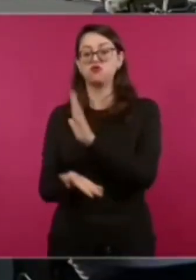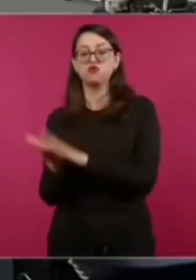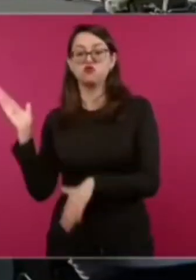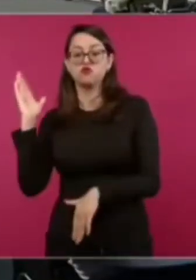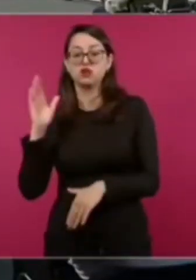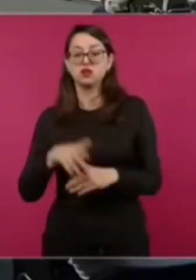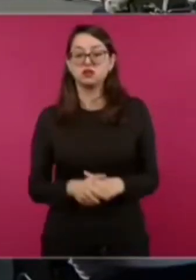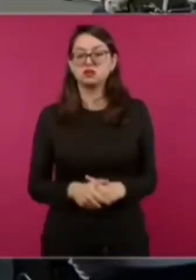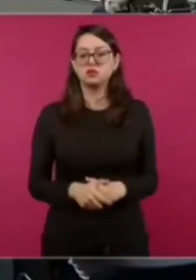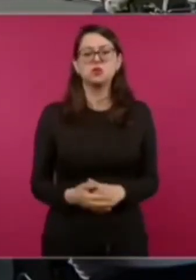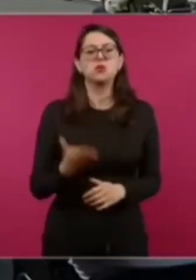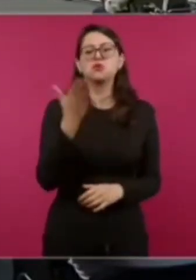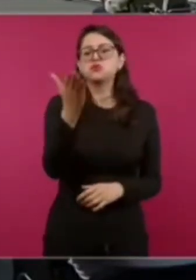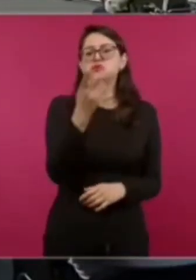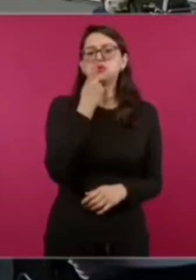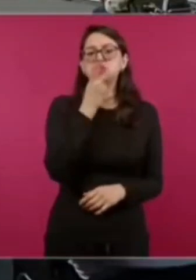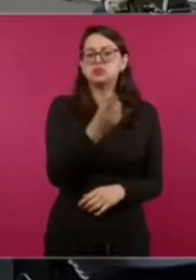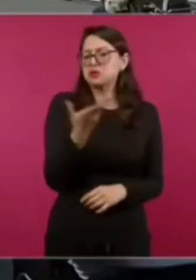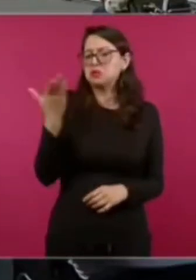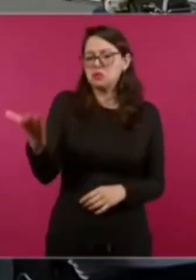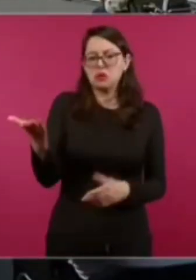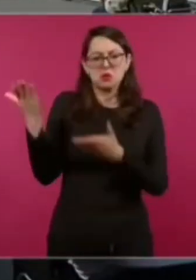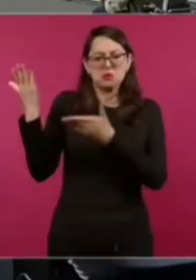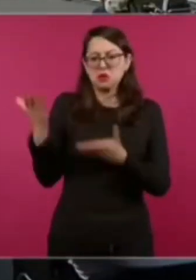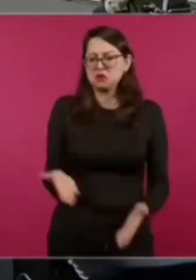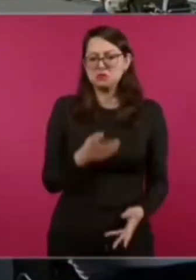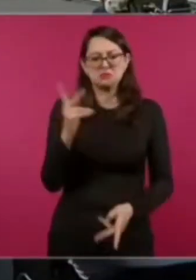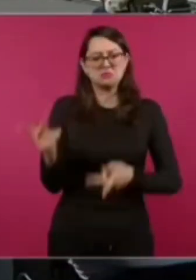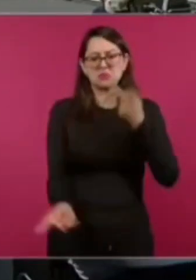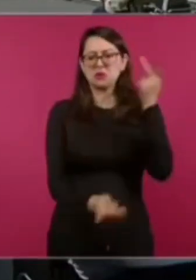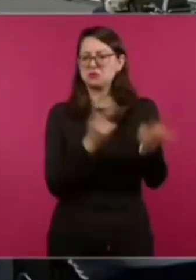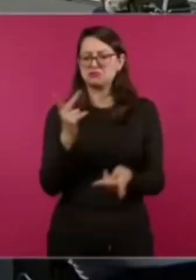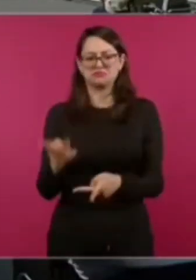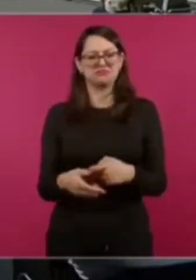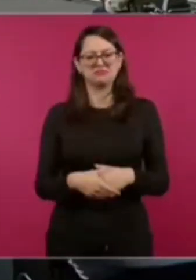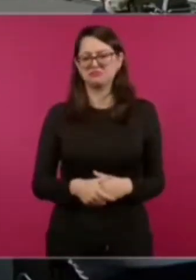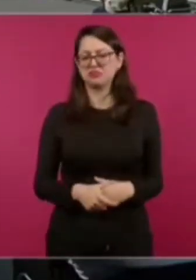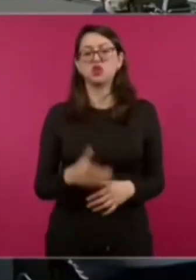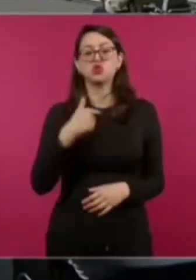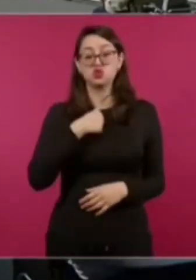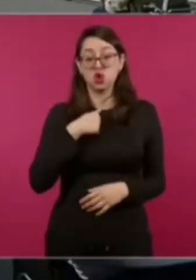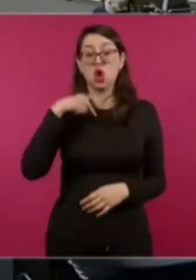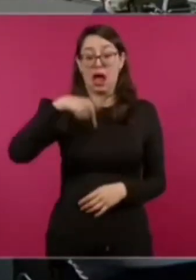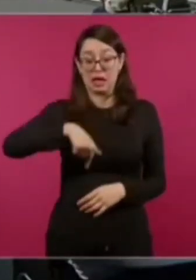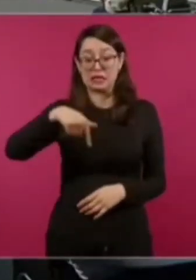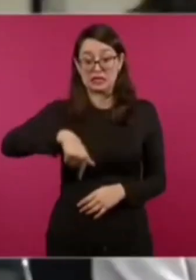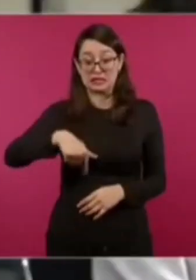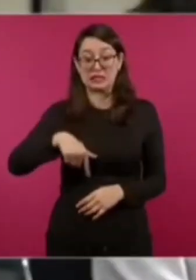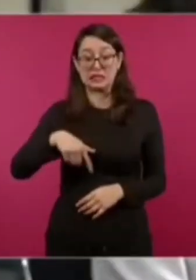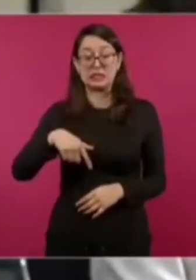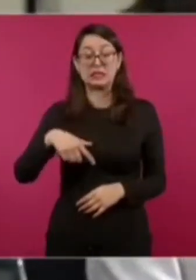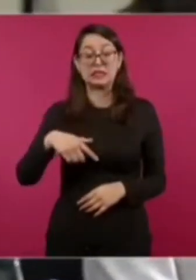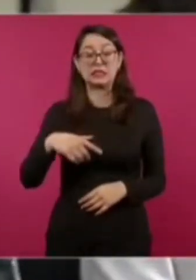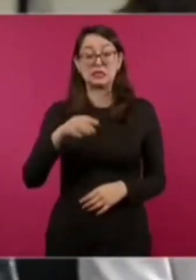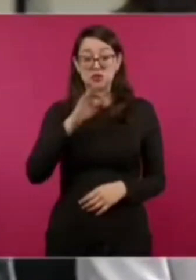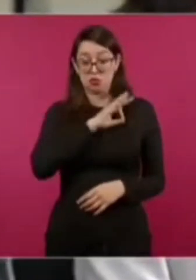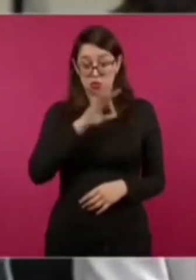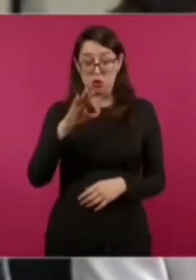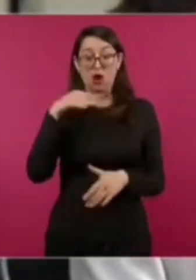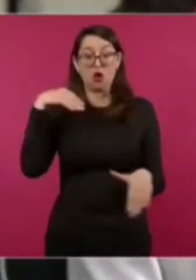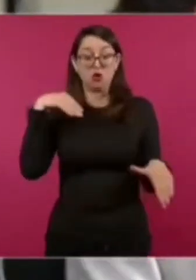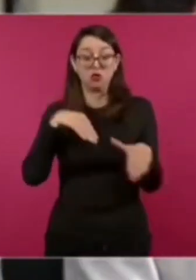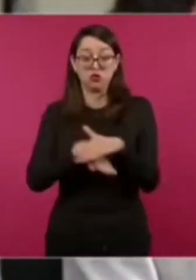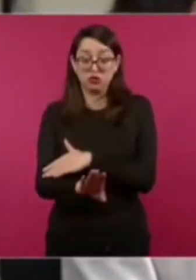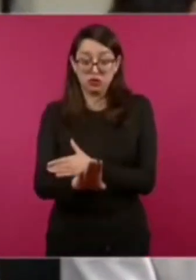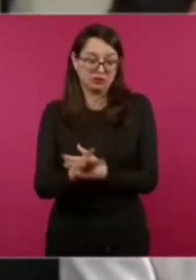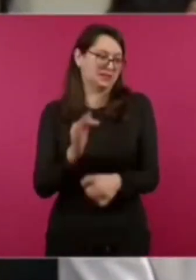no, pues aquí puede venir y entrar y preguntar lo que quiera. ¿Sabe por qué estoy aquí hoy yo? Se lo voy a contar